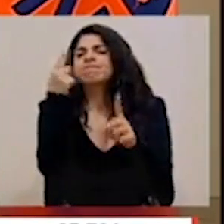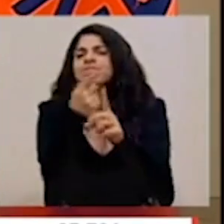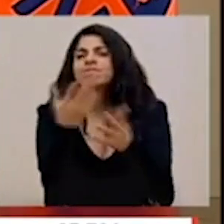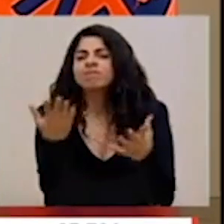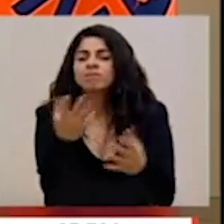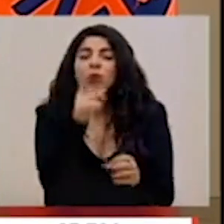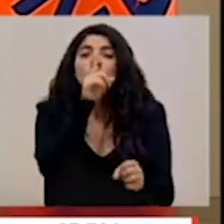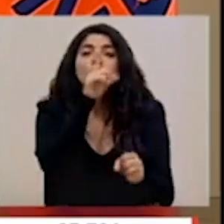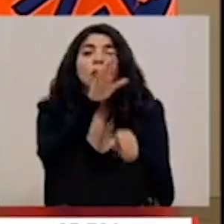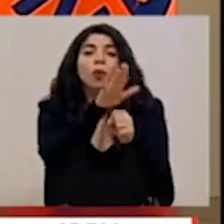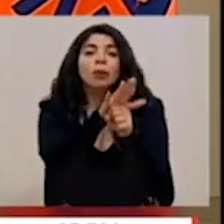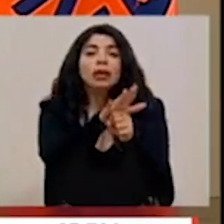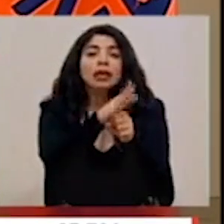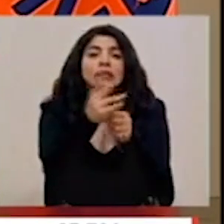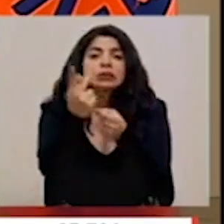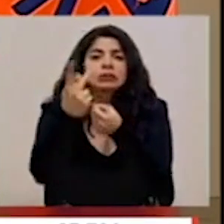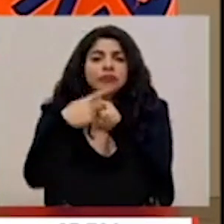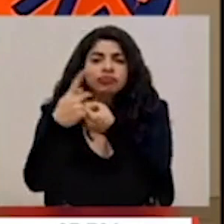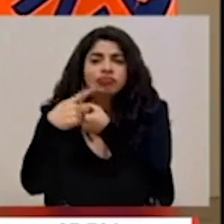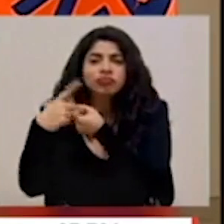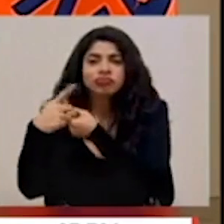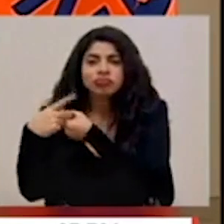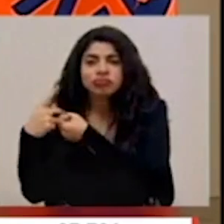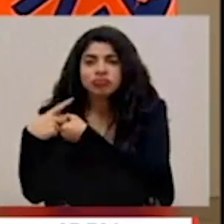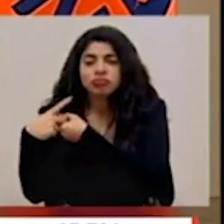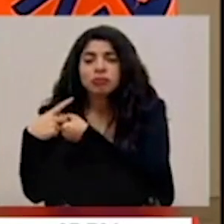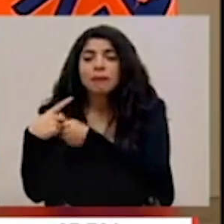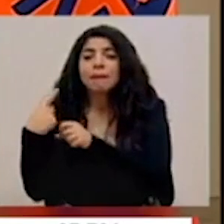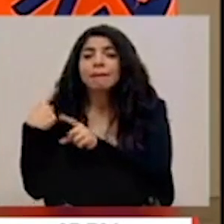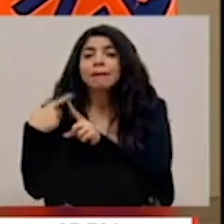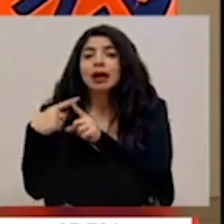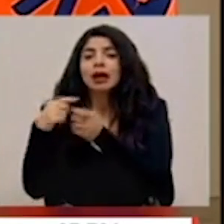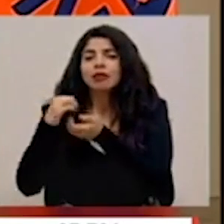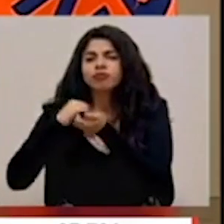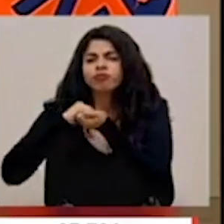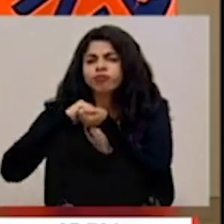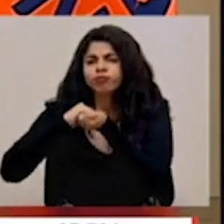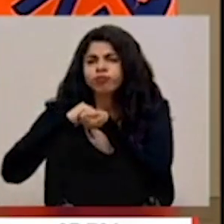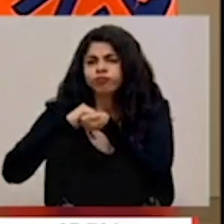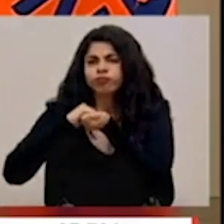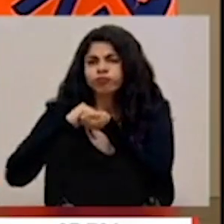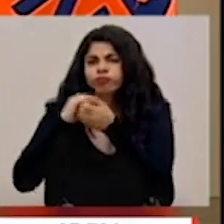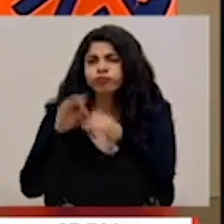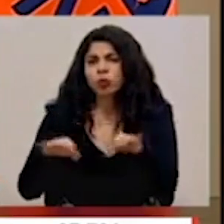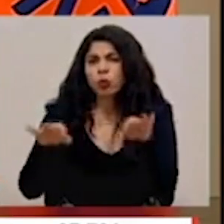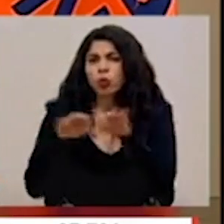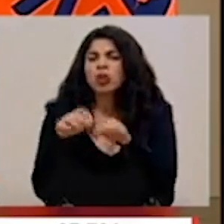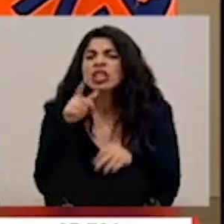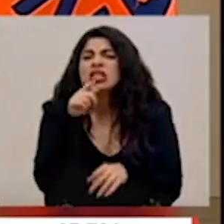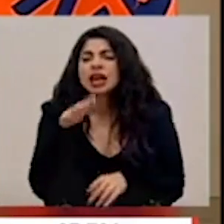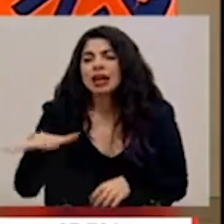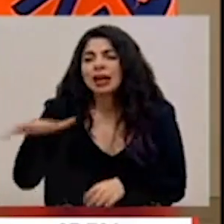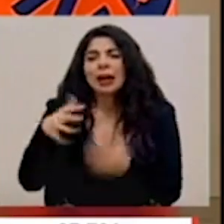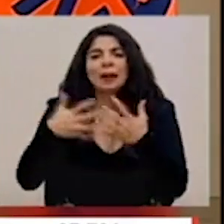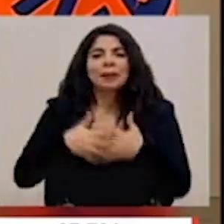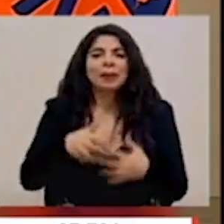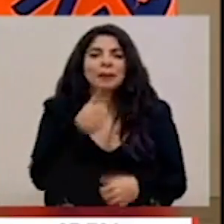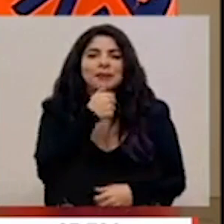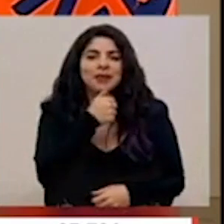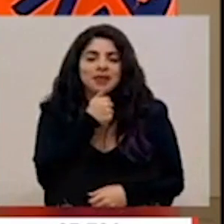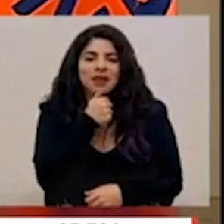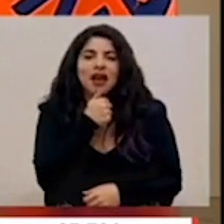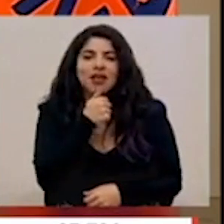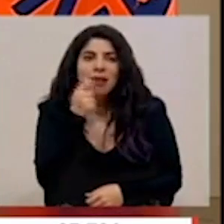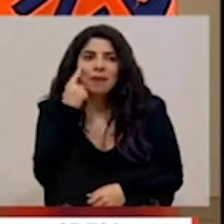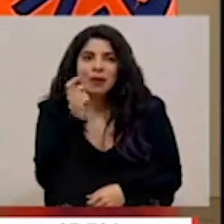compromiso, a la participación y a la alianza fundamental con la empresa privada en el contexto de